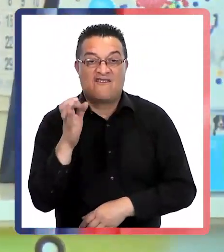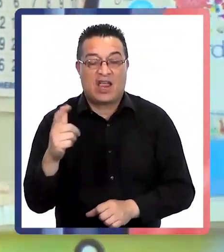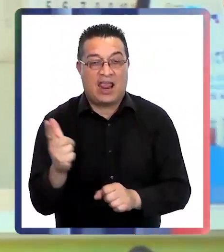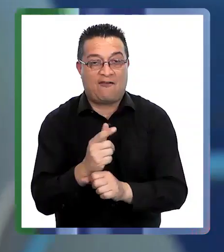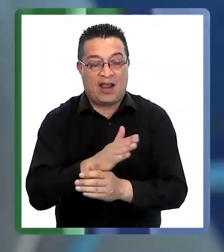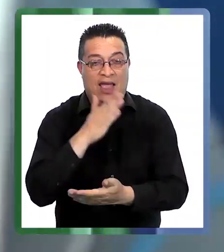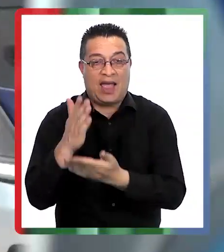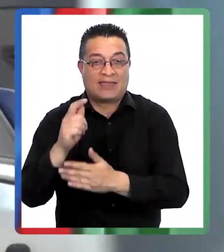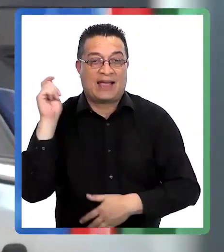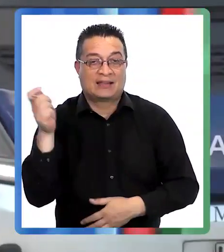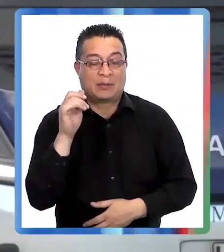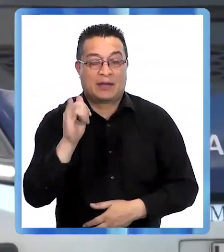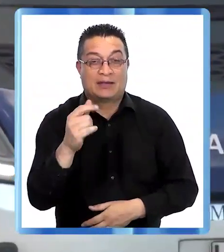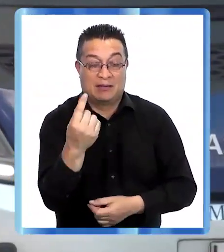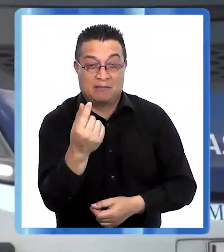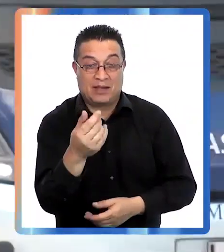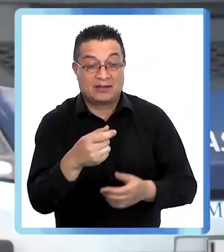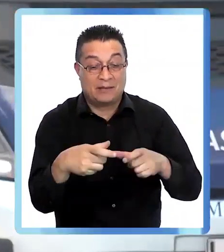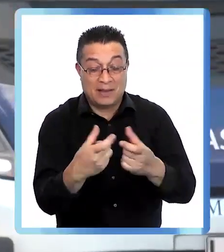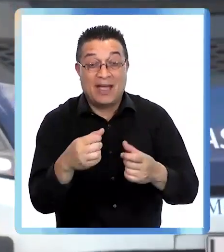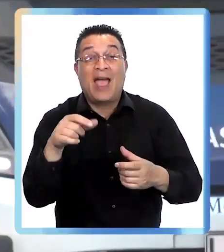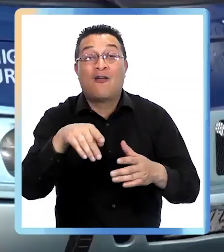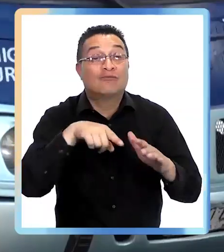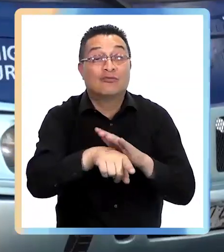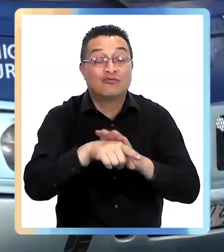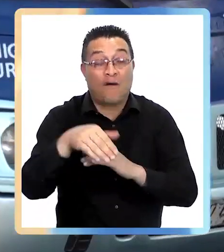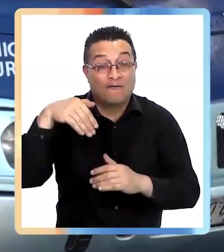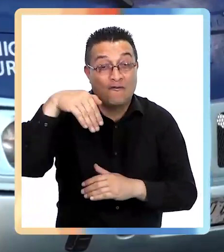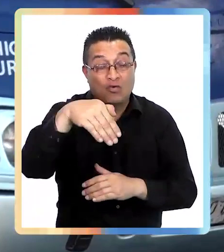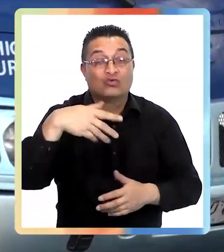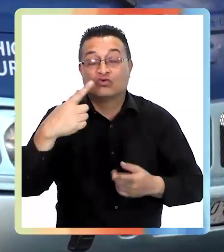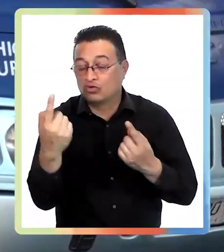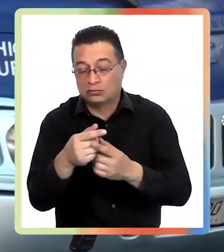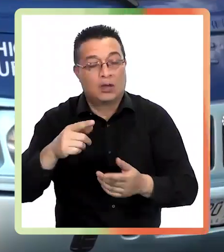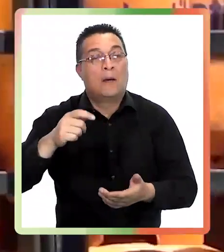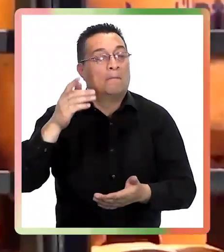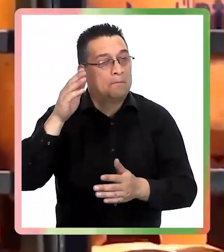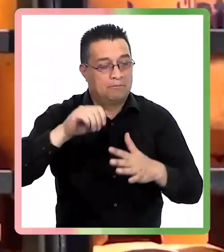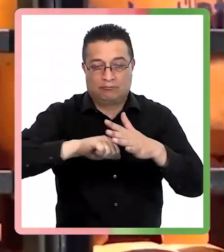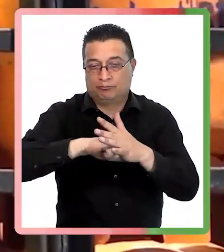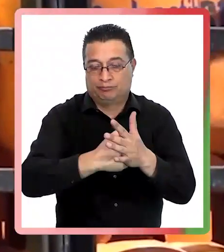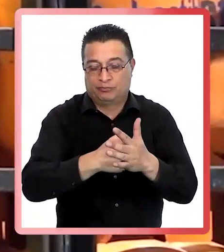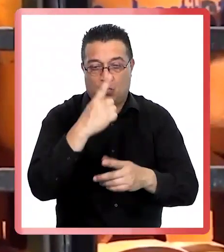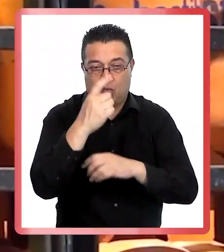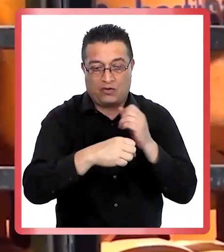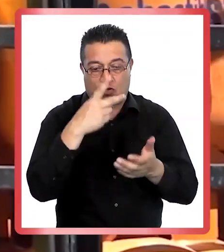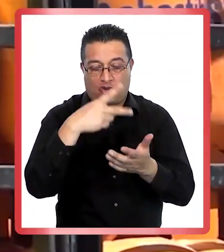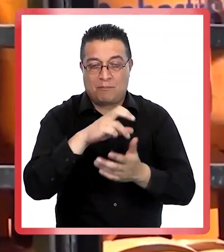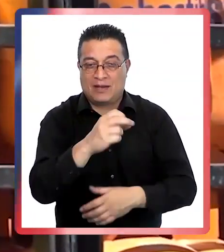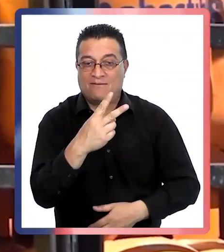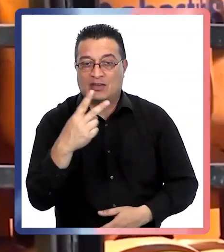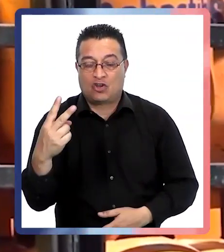las tarifas de los pasajes del transporte público durante todo este año 2022. Confirmó que uno de los focos